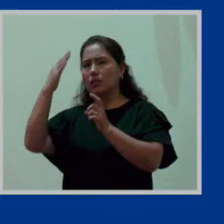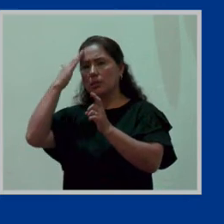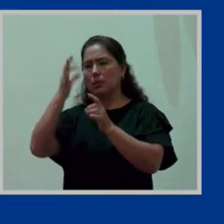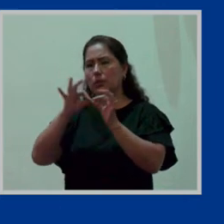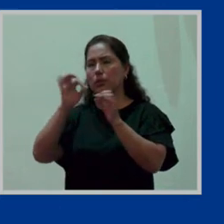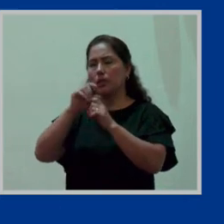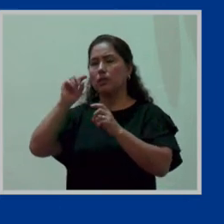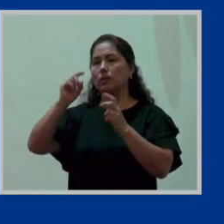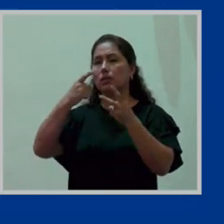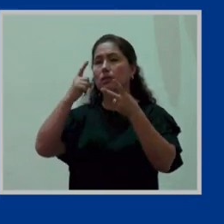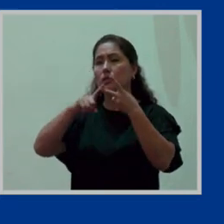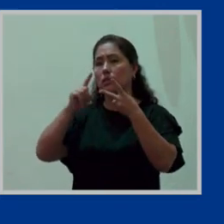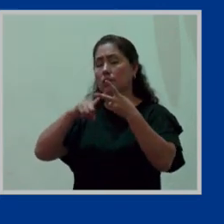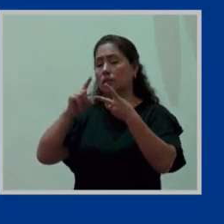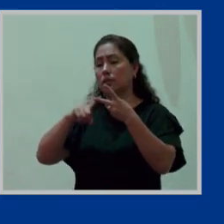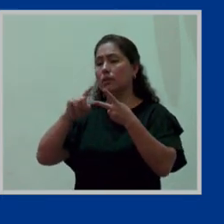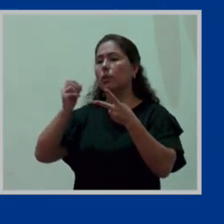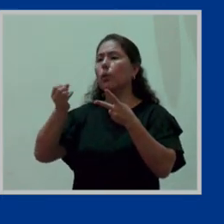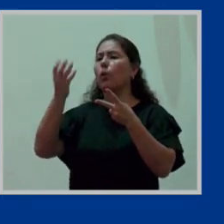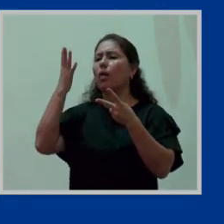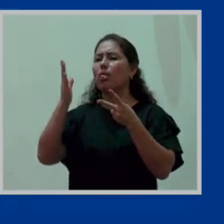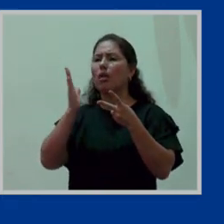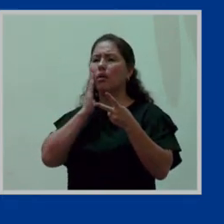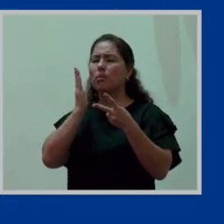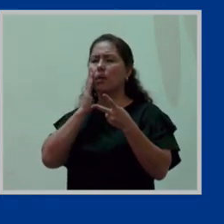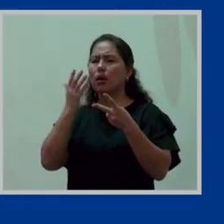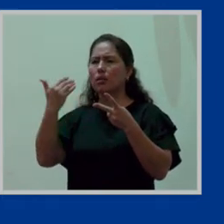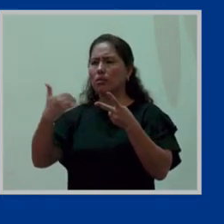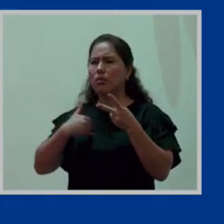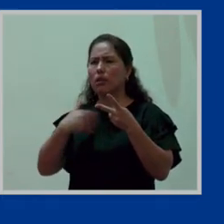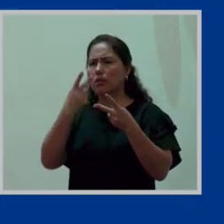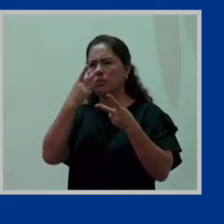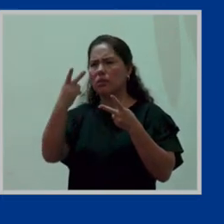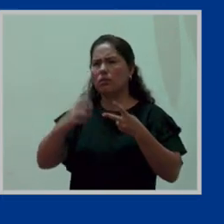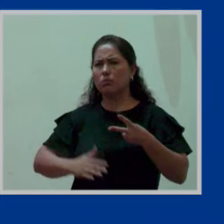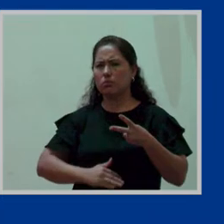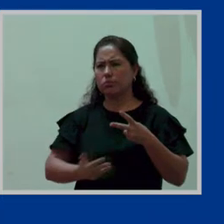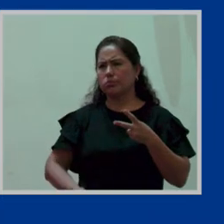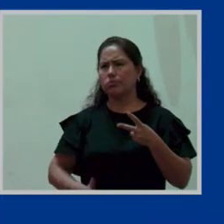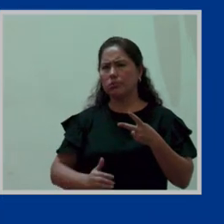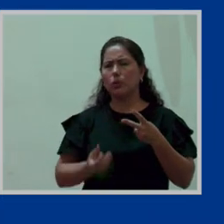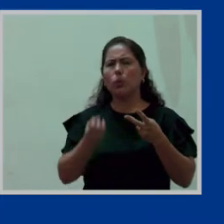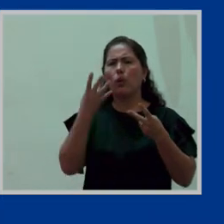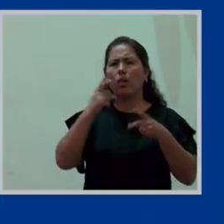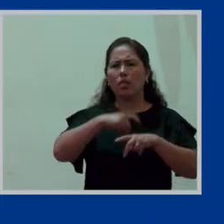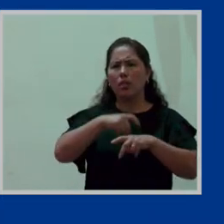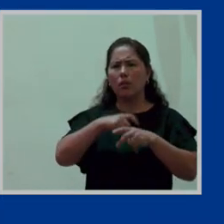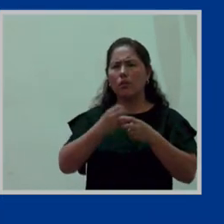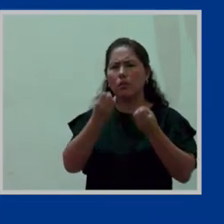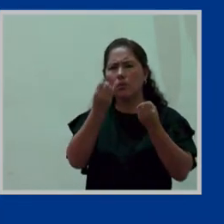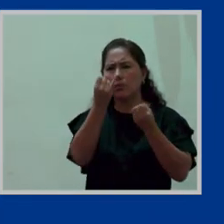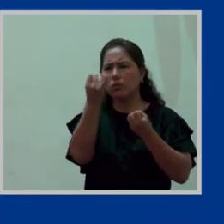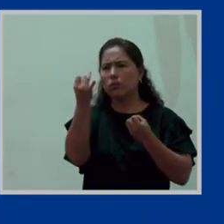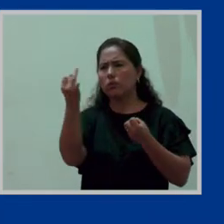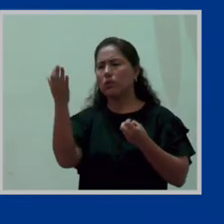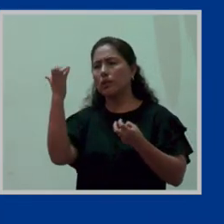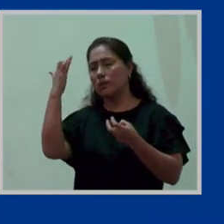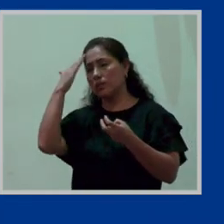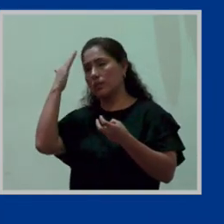en segundo lugar cuántas madres en periodo de gestación tengo porque ese es el público objetivo